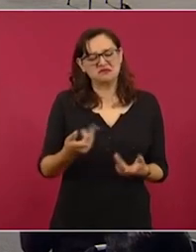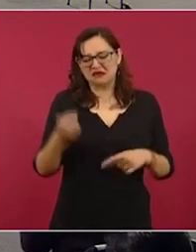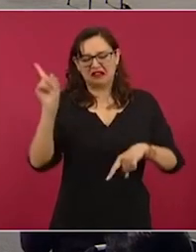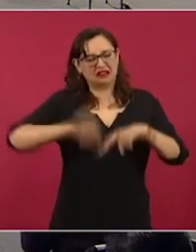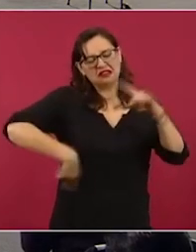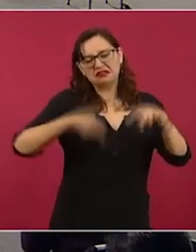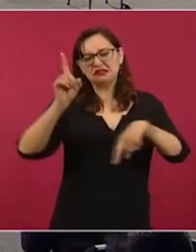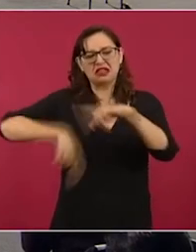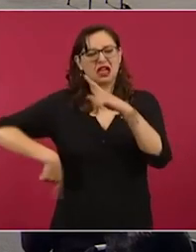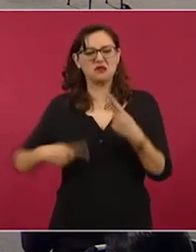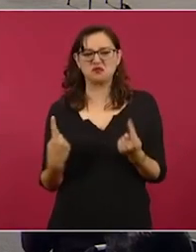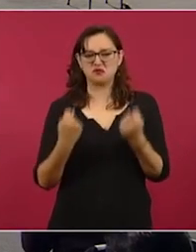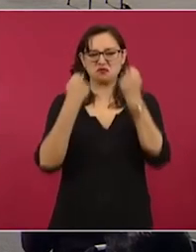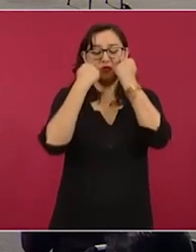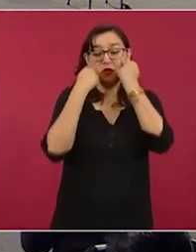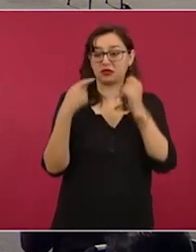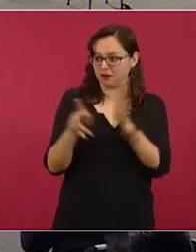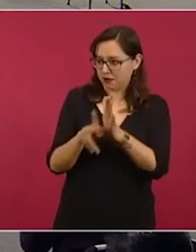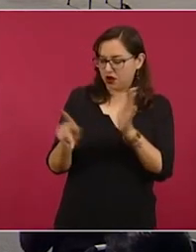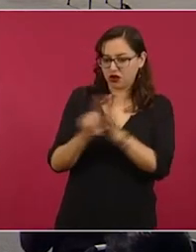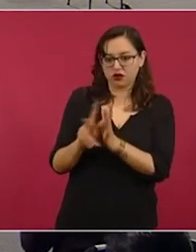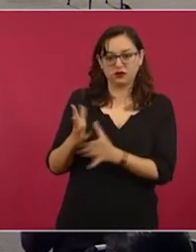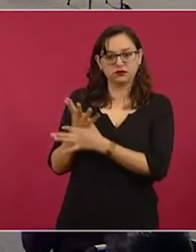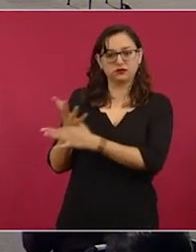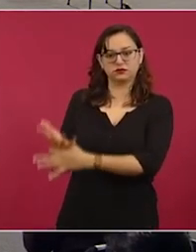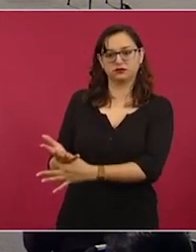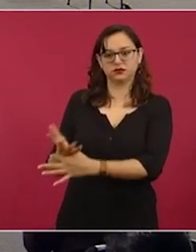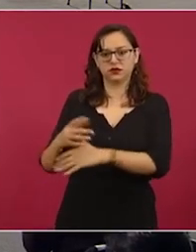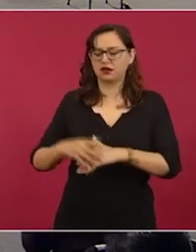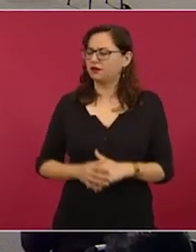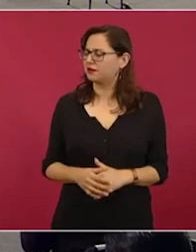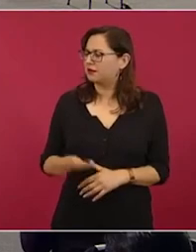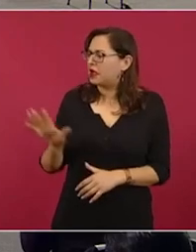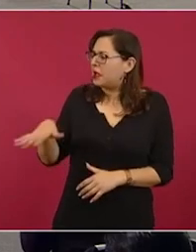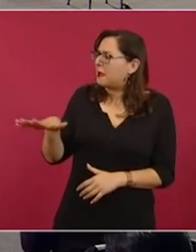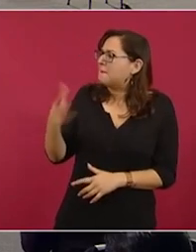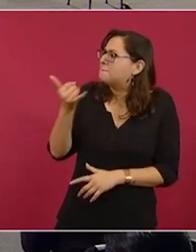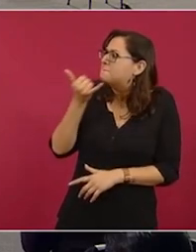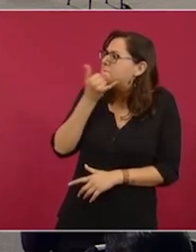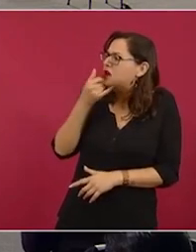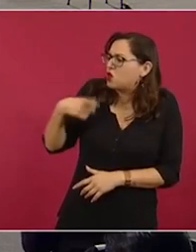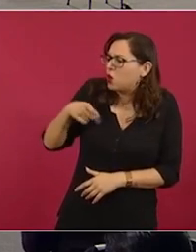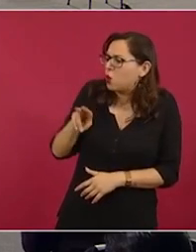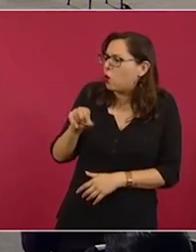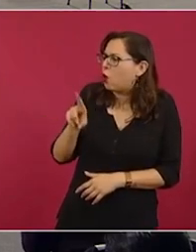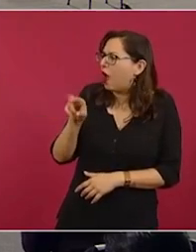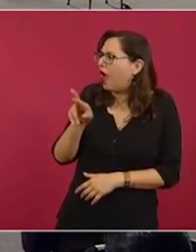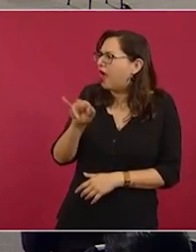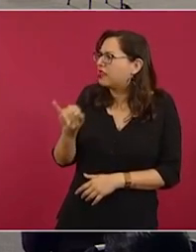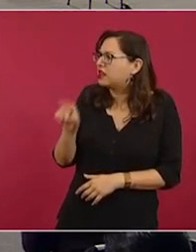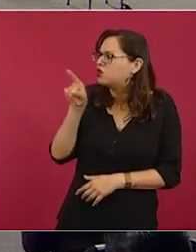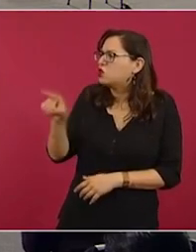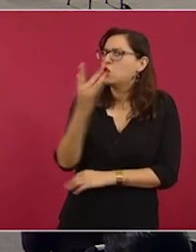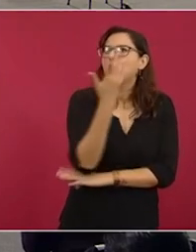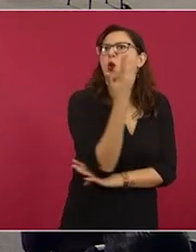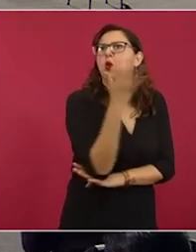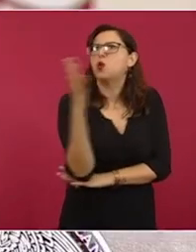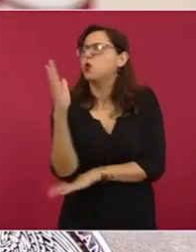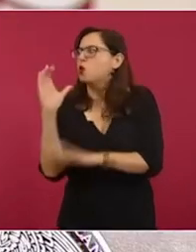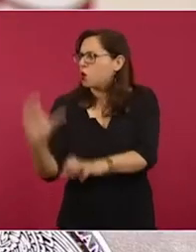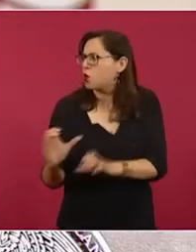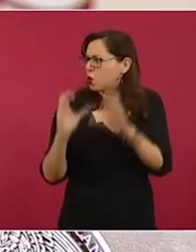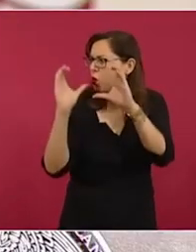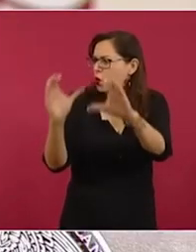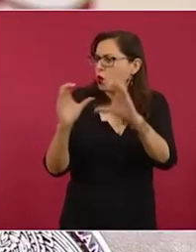periódico El Economista. Pero, ¿por qué un supuesto ecologista se opone a un área natural?